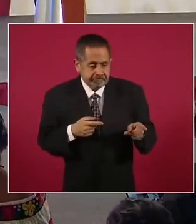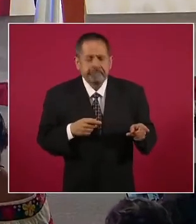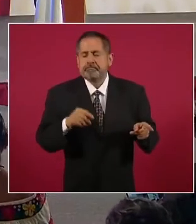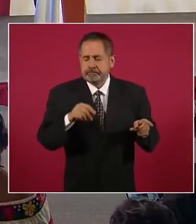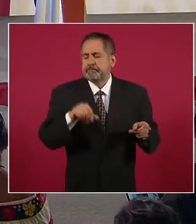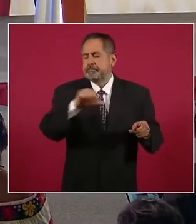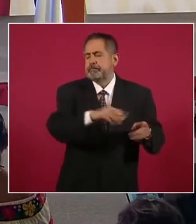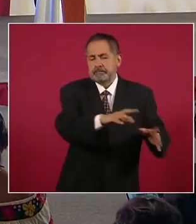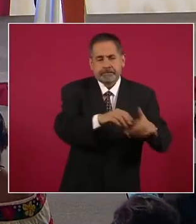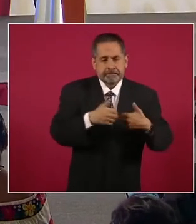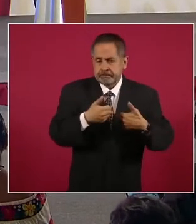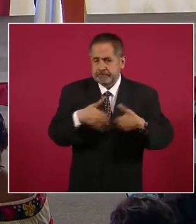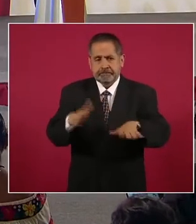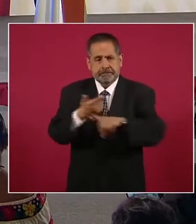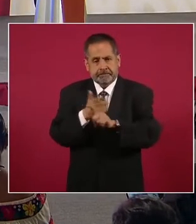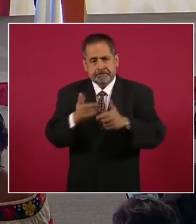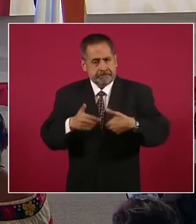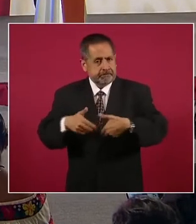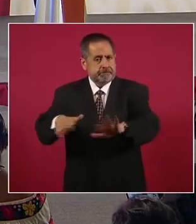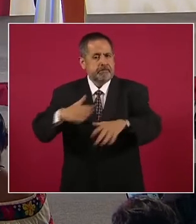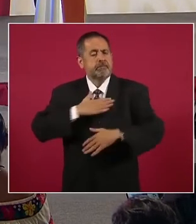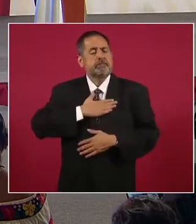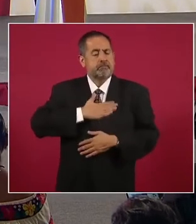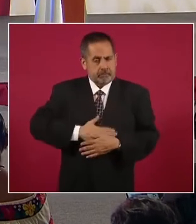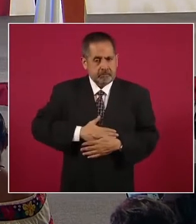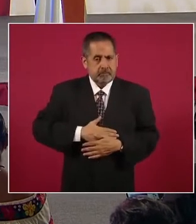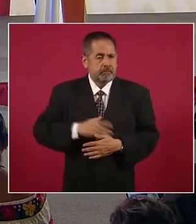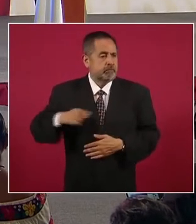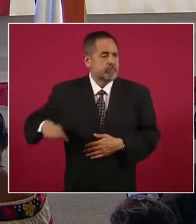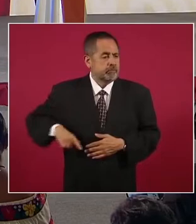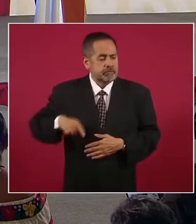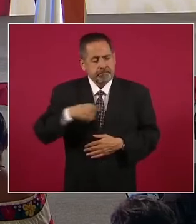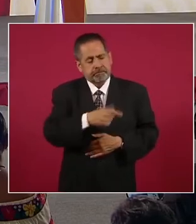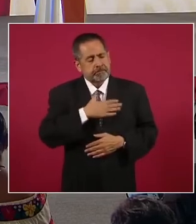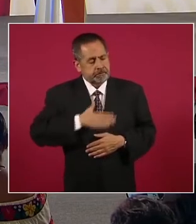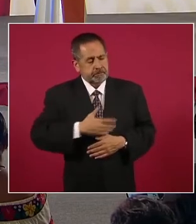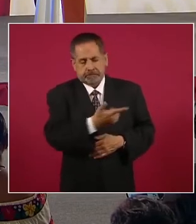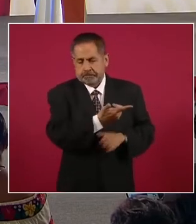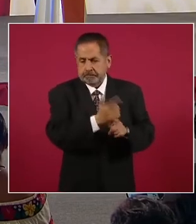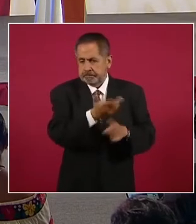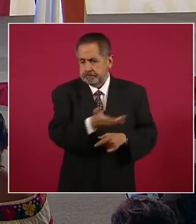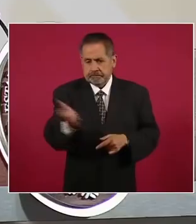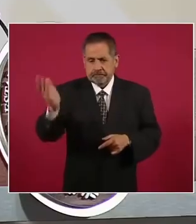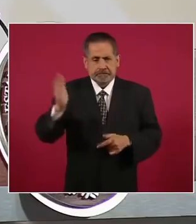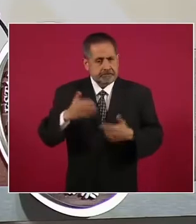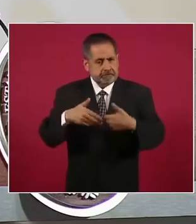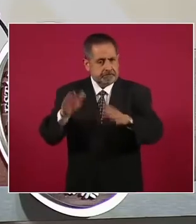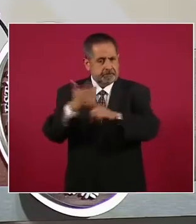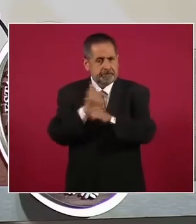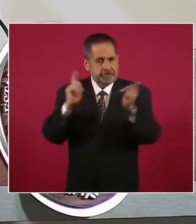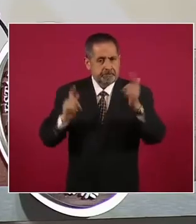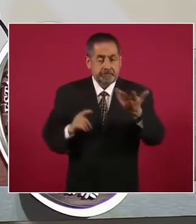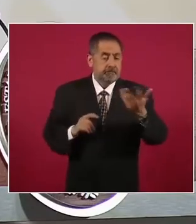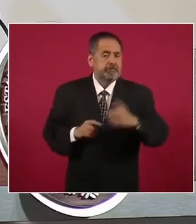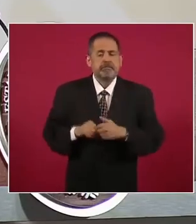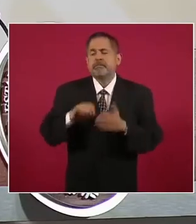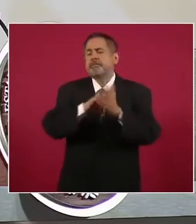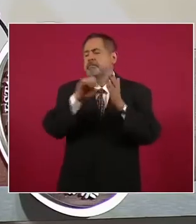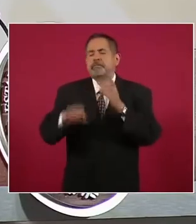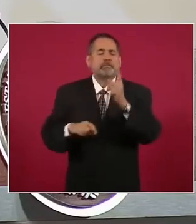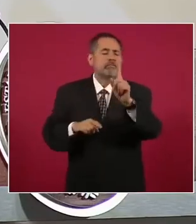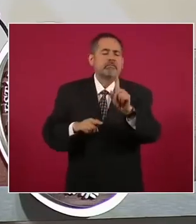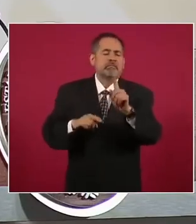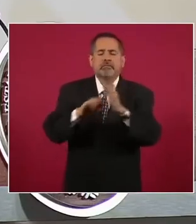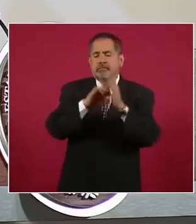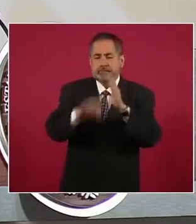partícipes de un acto de justicia del gobierno. Solo por mencionar un ejemplo, me referiré